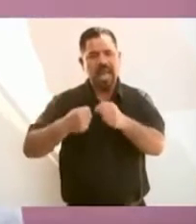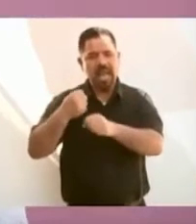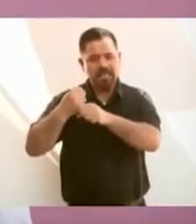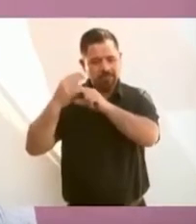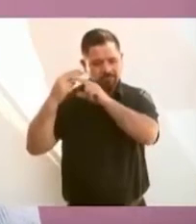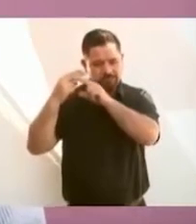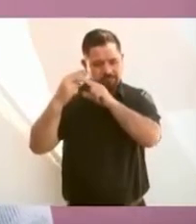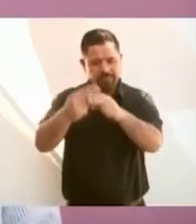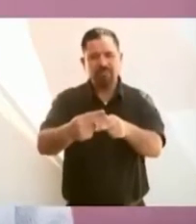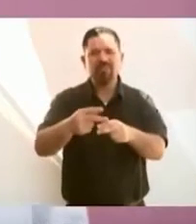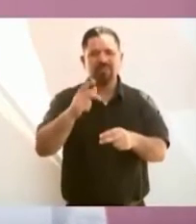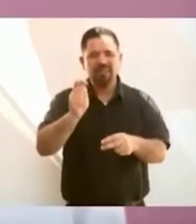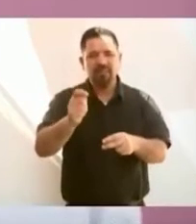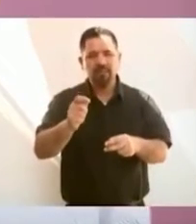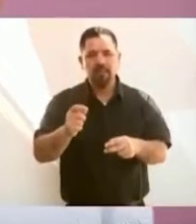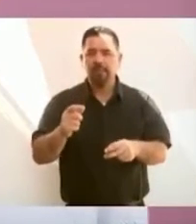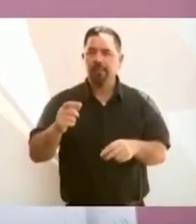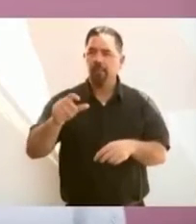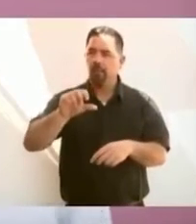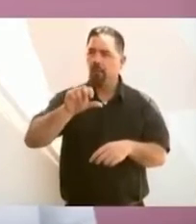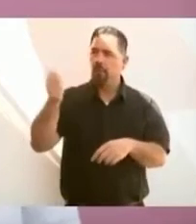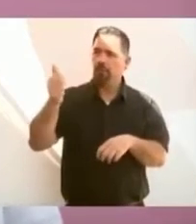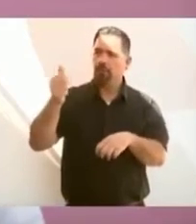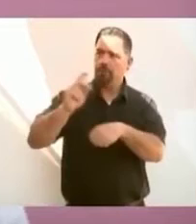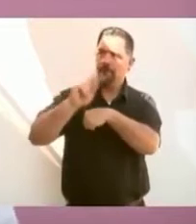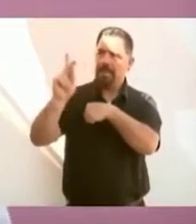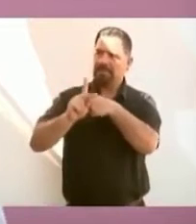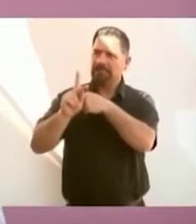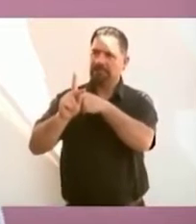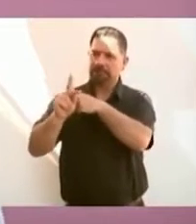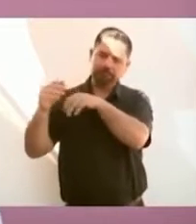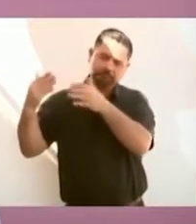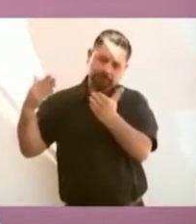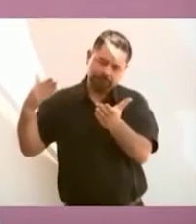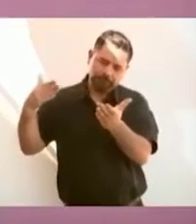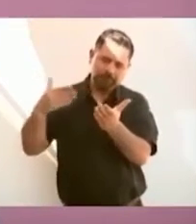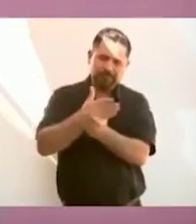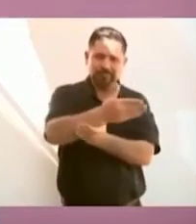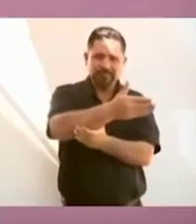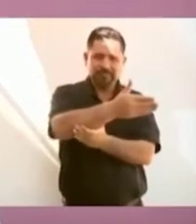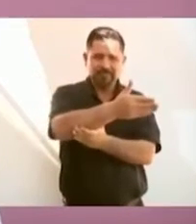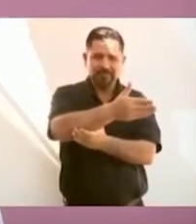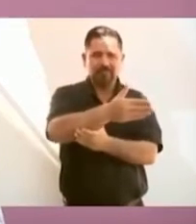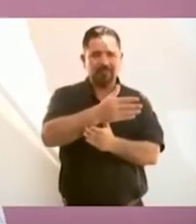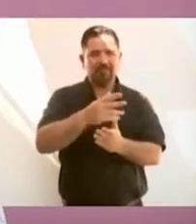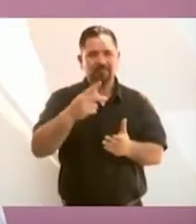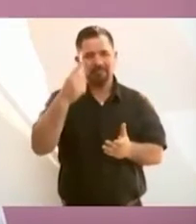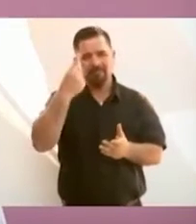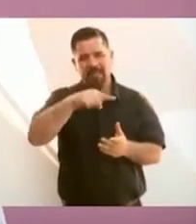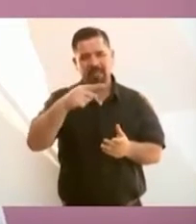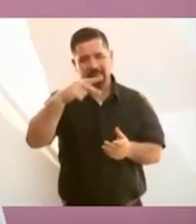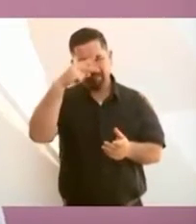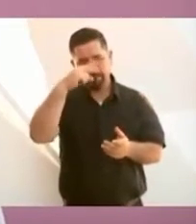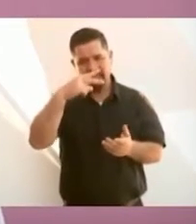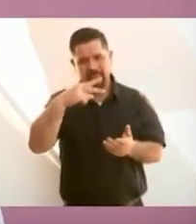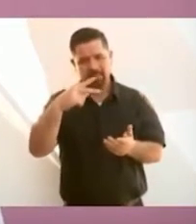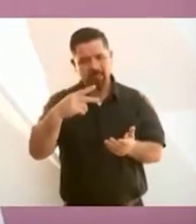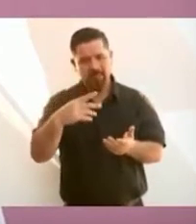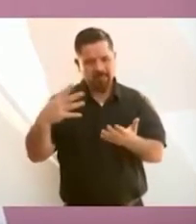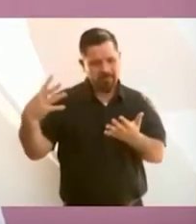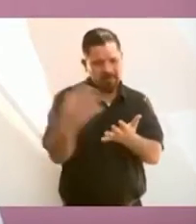caída por la conquista de